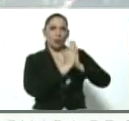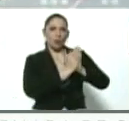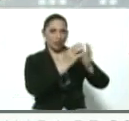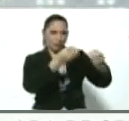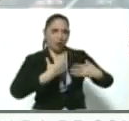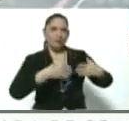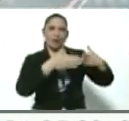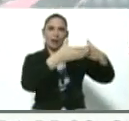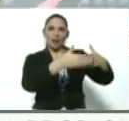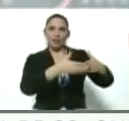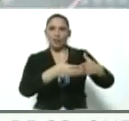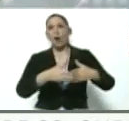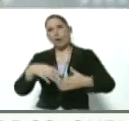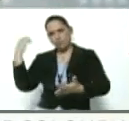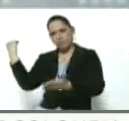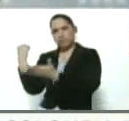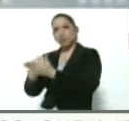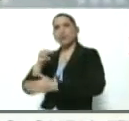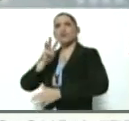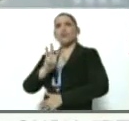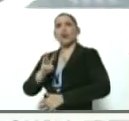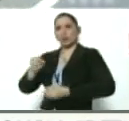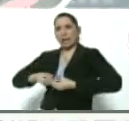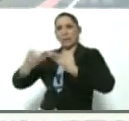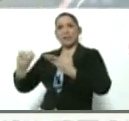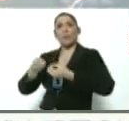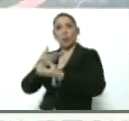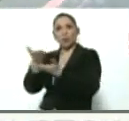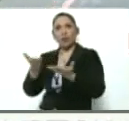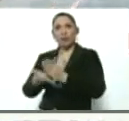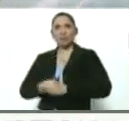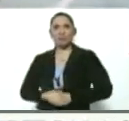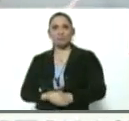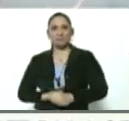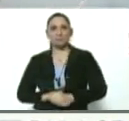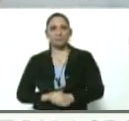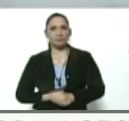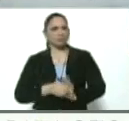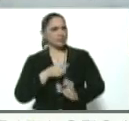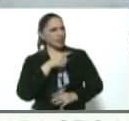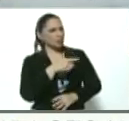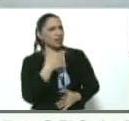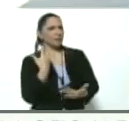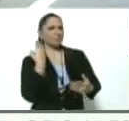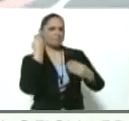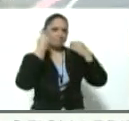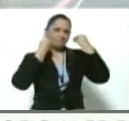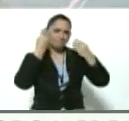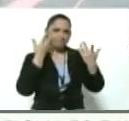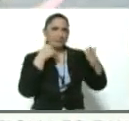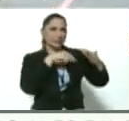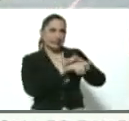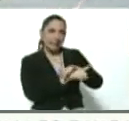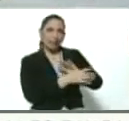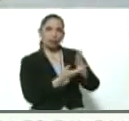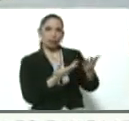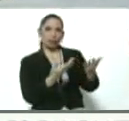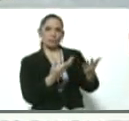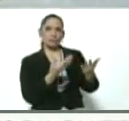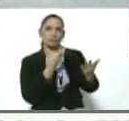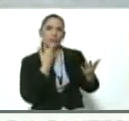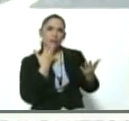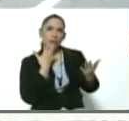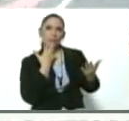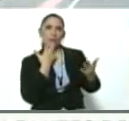Si quiere, ponemos el logo de la W y la mandamos a usted. Ministro, ¿a usted no le parece que dentro del episodio de la